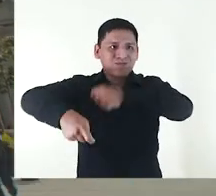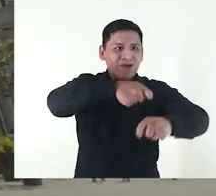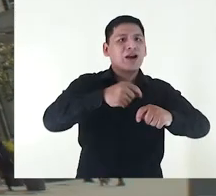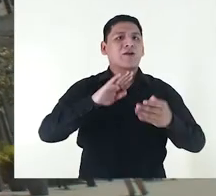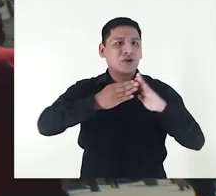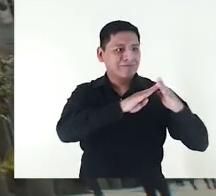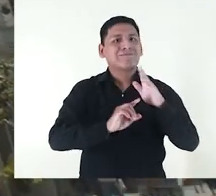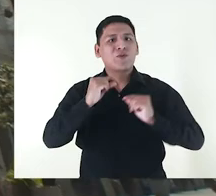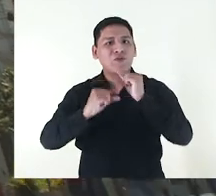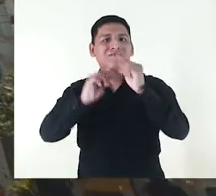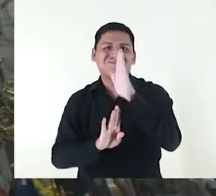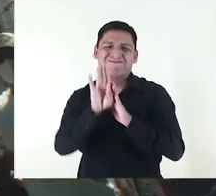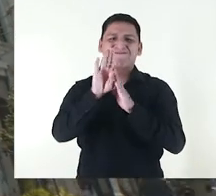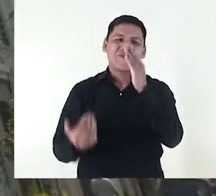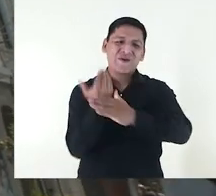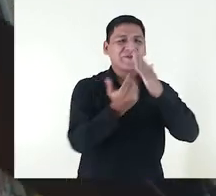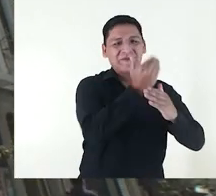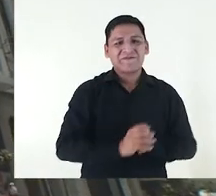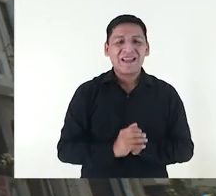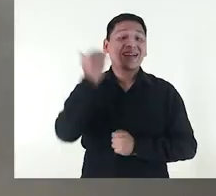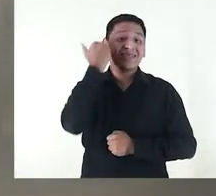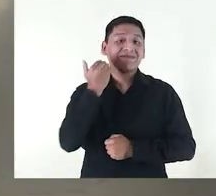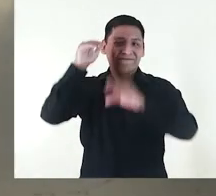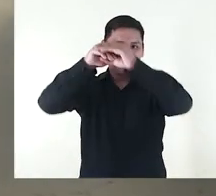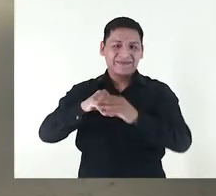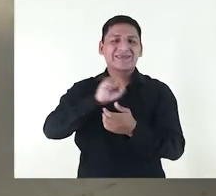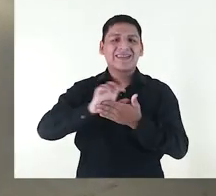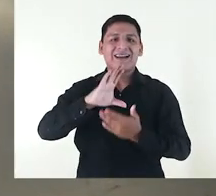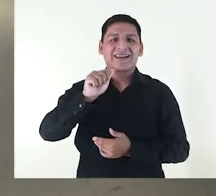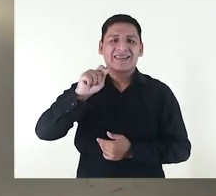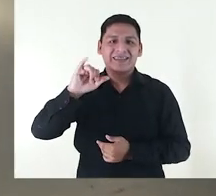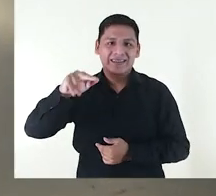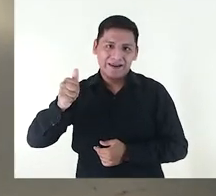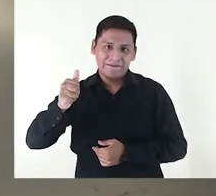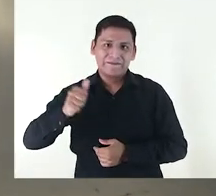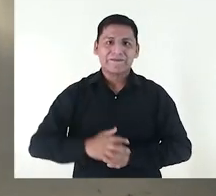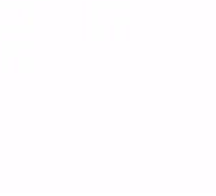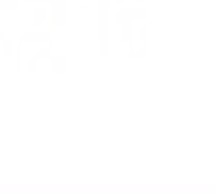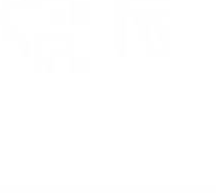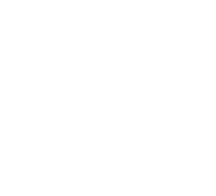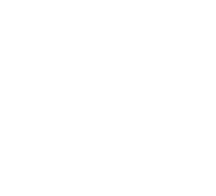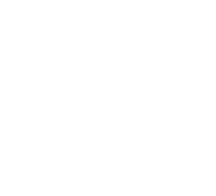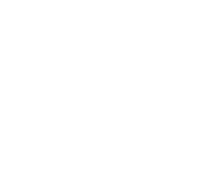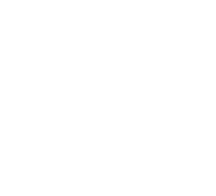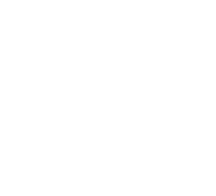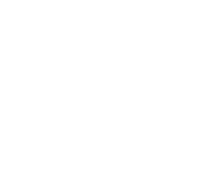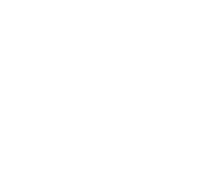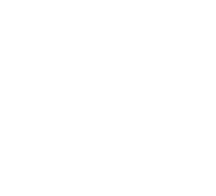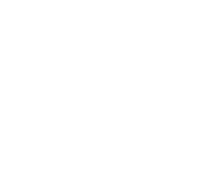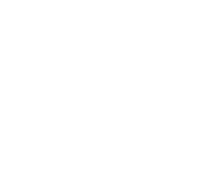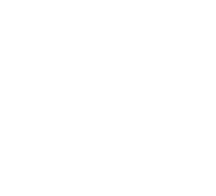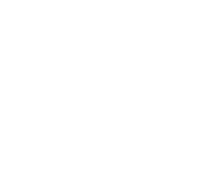comercial de una ciudad que empezaba a despertar a la modernidad. Antiguos almacenes Santa Catalina. Nuestra Lima